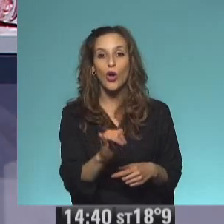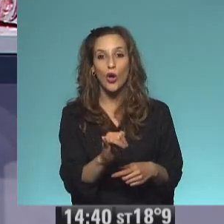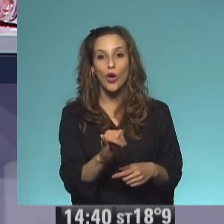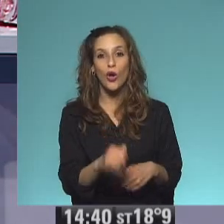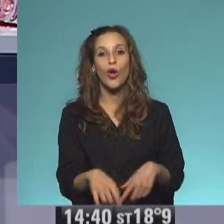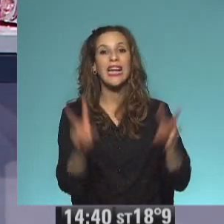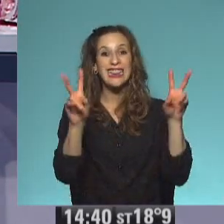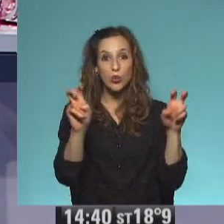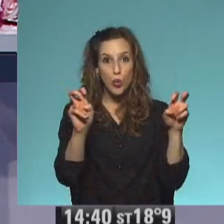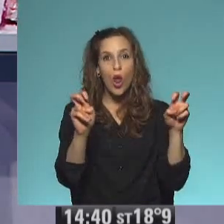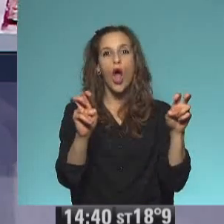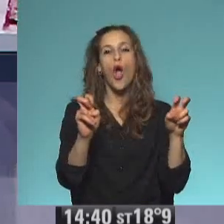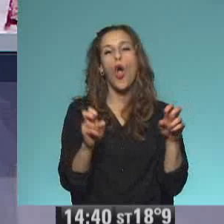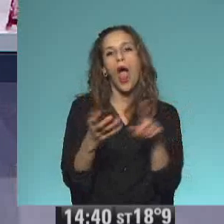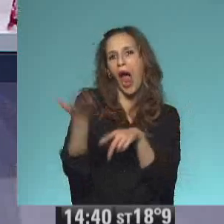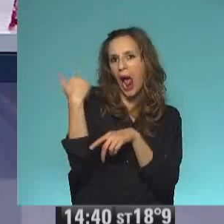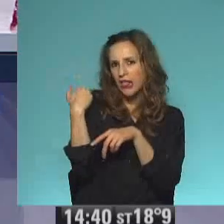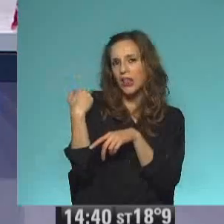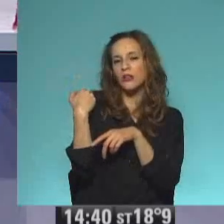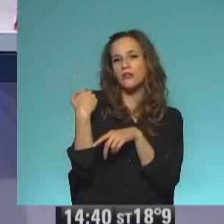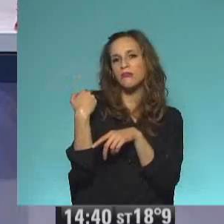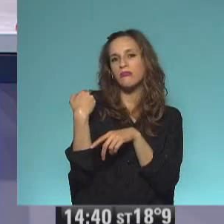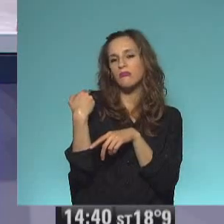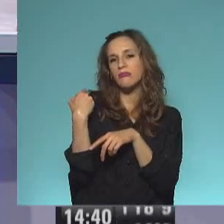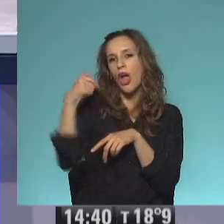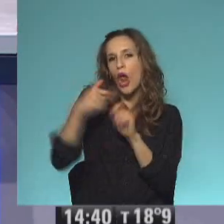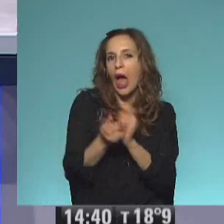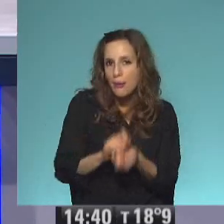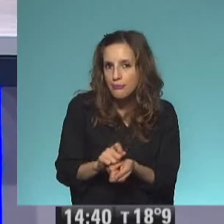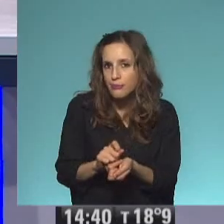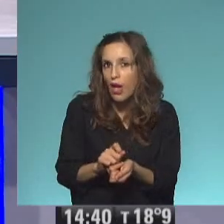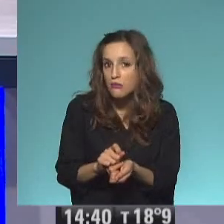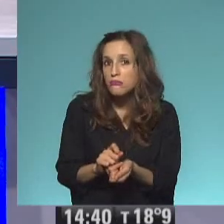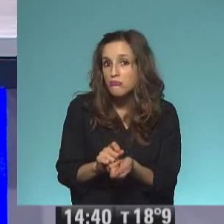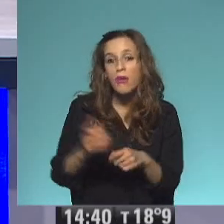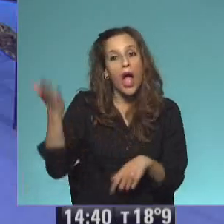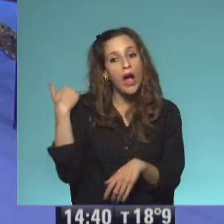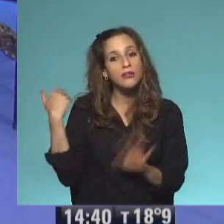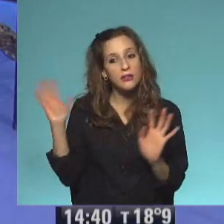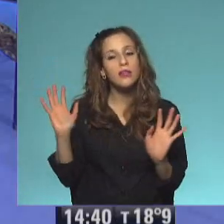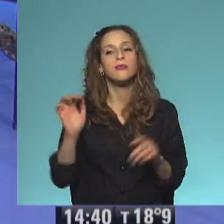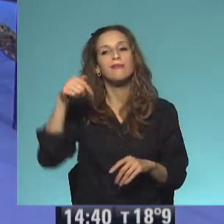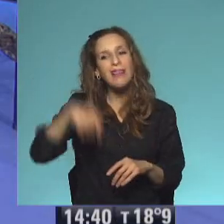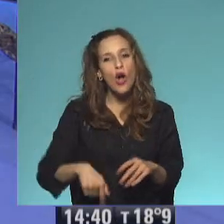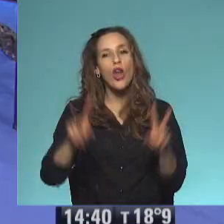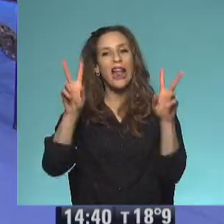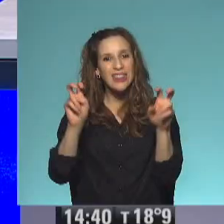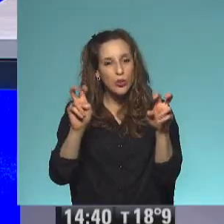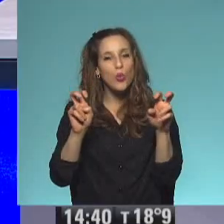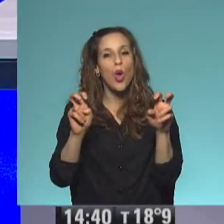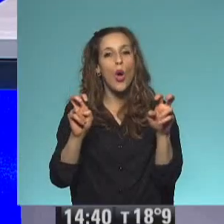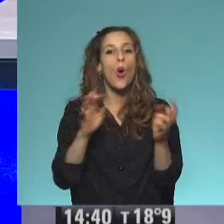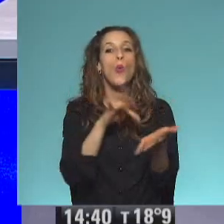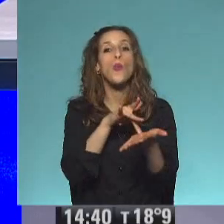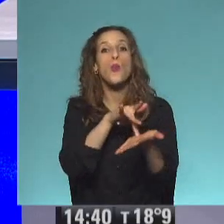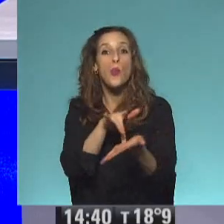bruja Berta. Dos nombres tenía La bruja. Este es un libro que llegó con otro nombre en algún momento. O sea, que por ahí lo conocen como La bruja